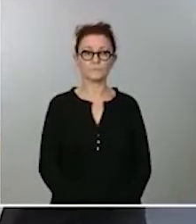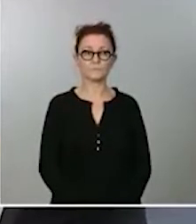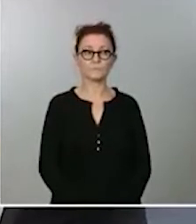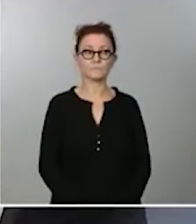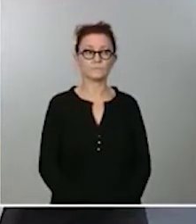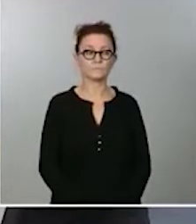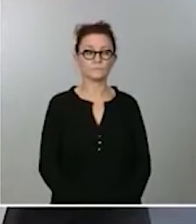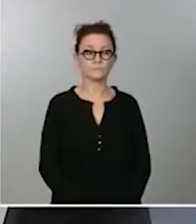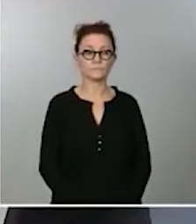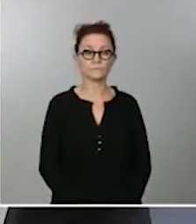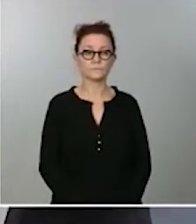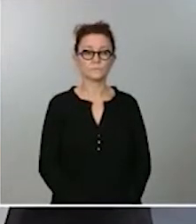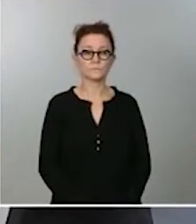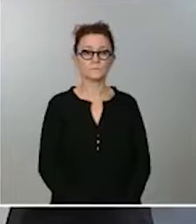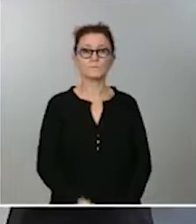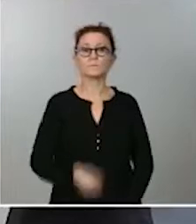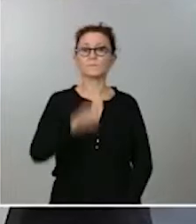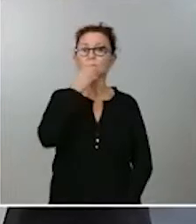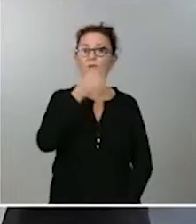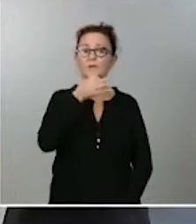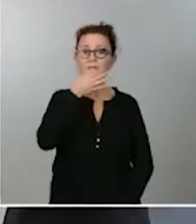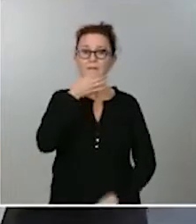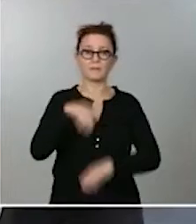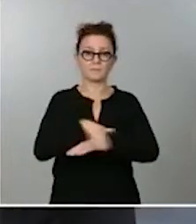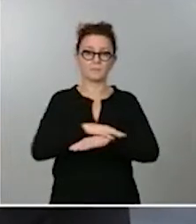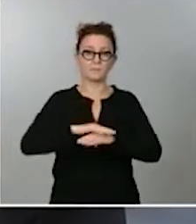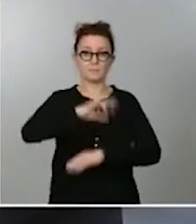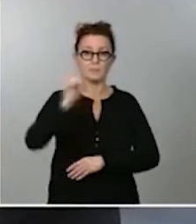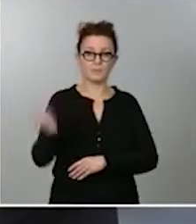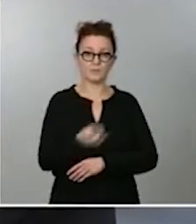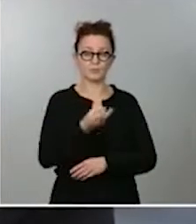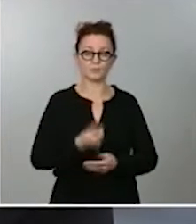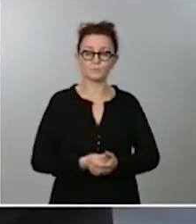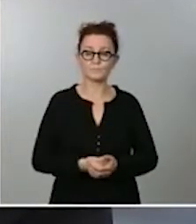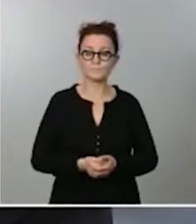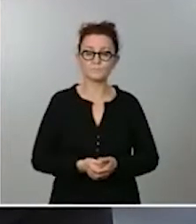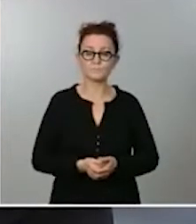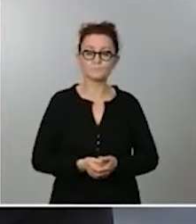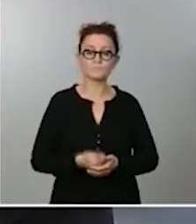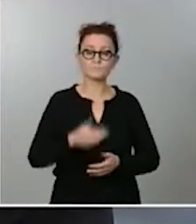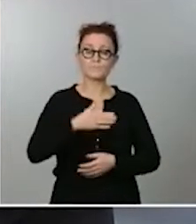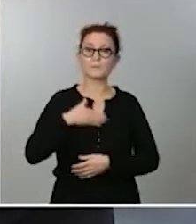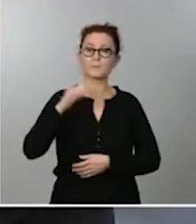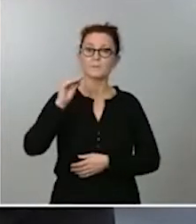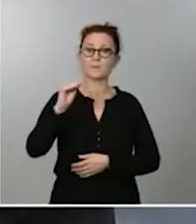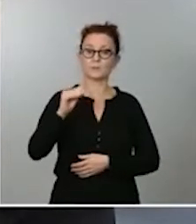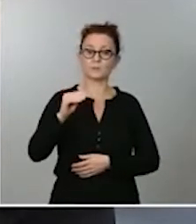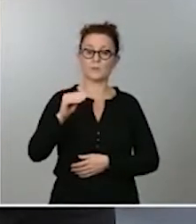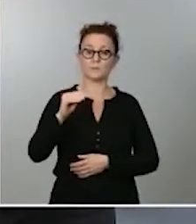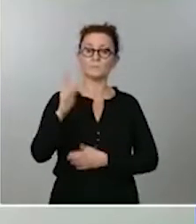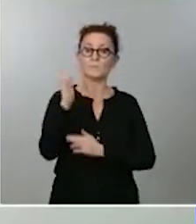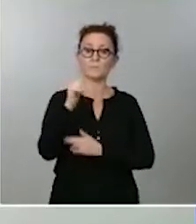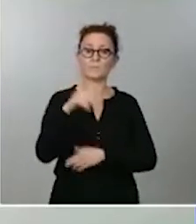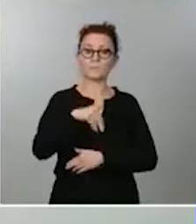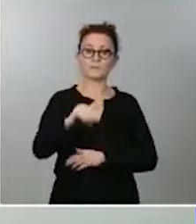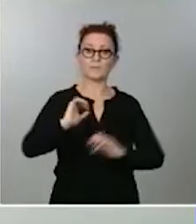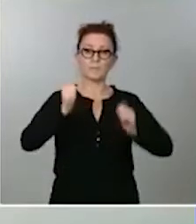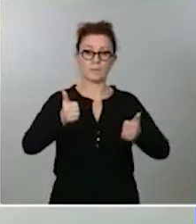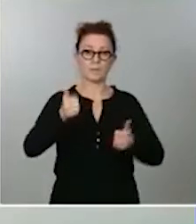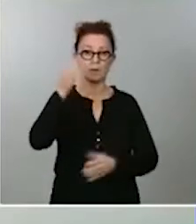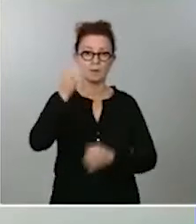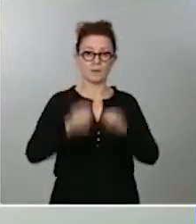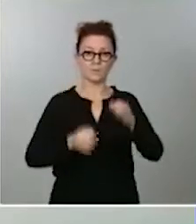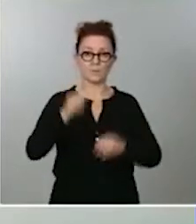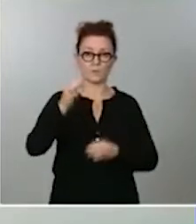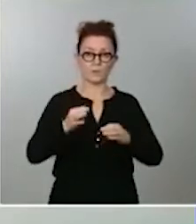Buenas tardes, ministros. Yo quería preguntar por el juicio que este viernes empieza en los Juegos de